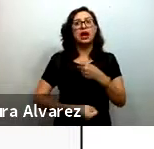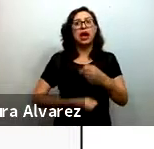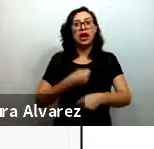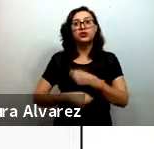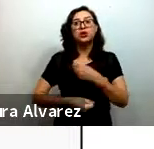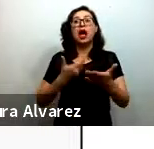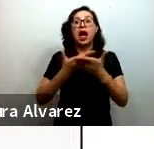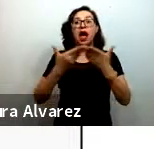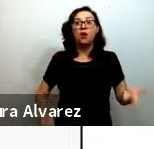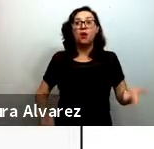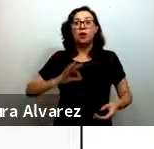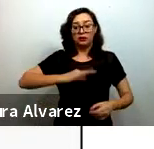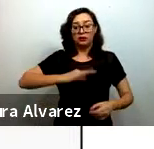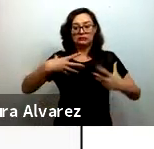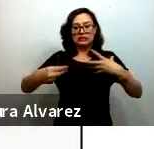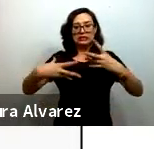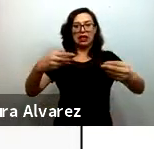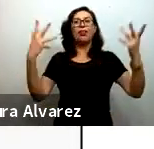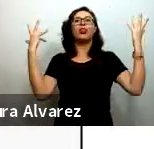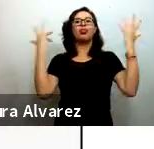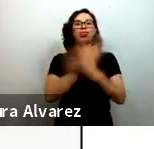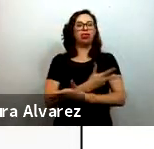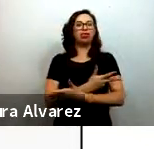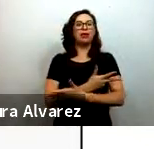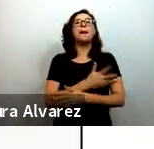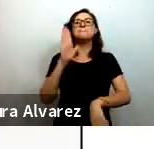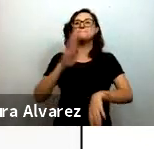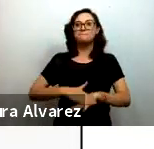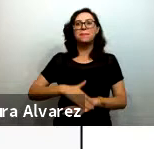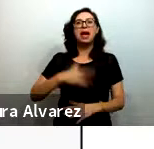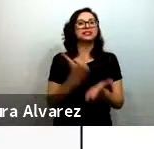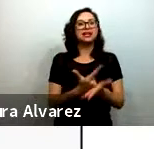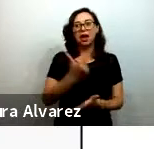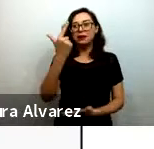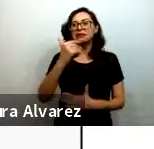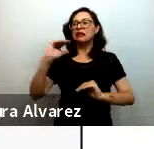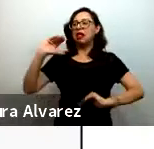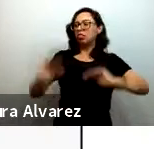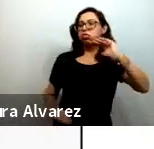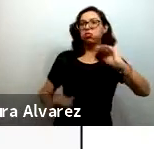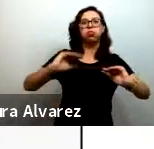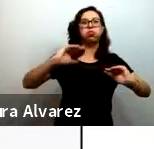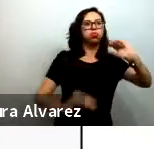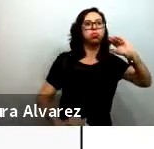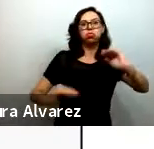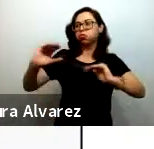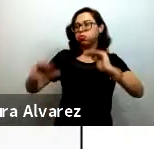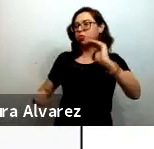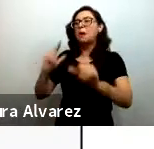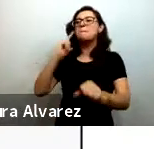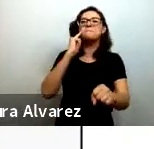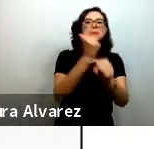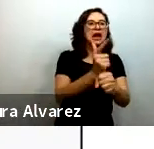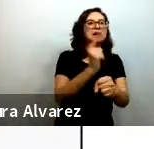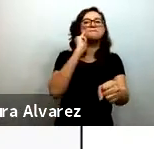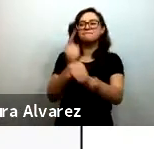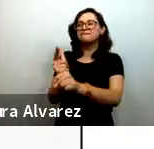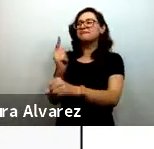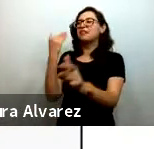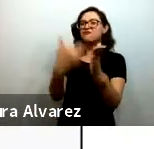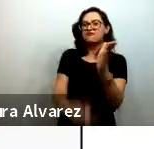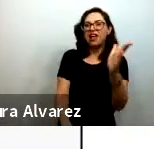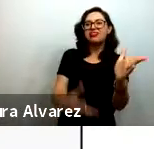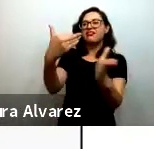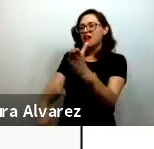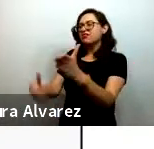ha agudizado algunas de estas inequidades y deficiencias de los sistemas